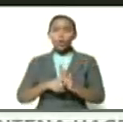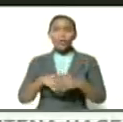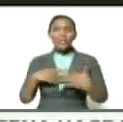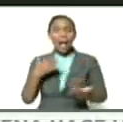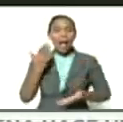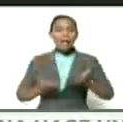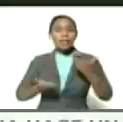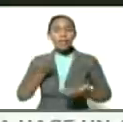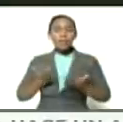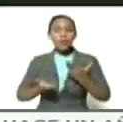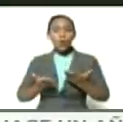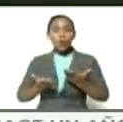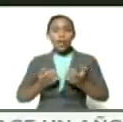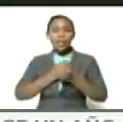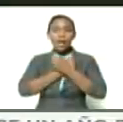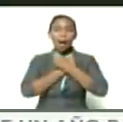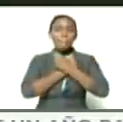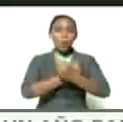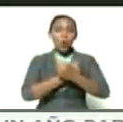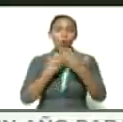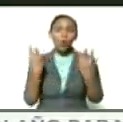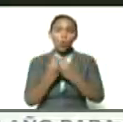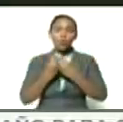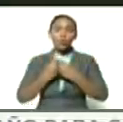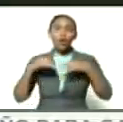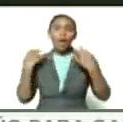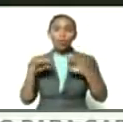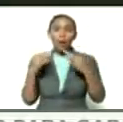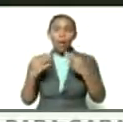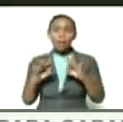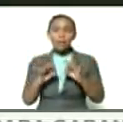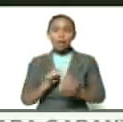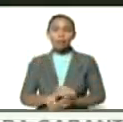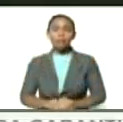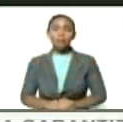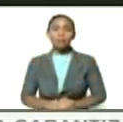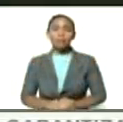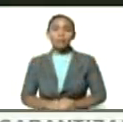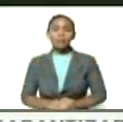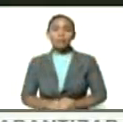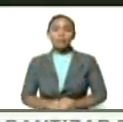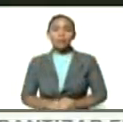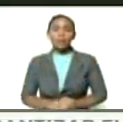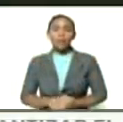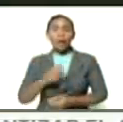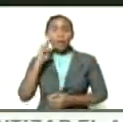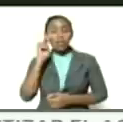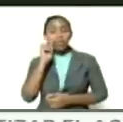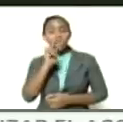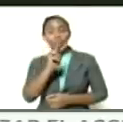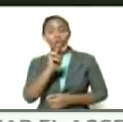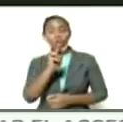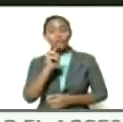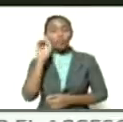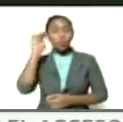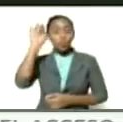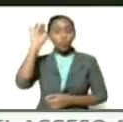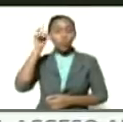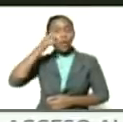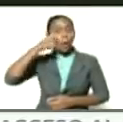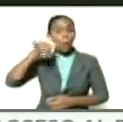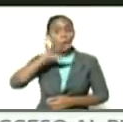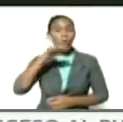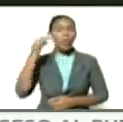equilibrio y de amor con la naturaleza. La cosmovisión de los pueblos